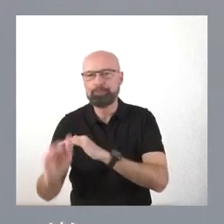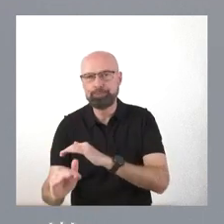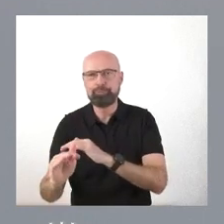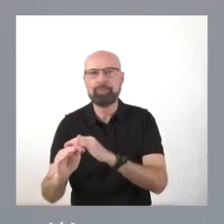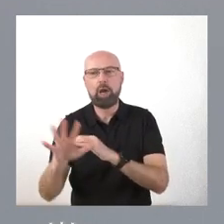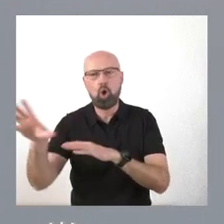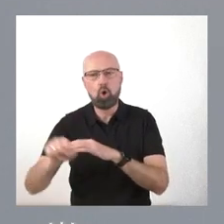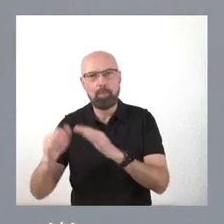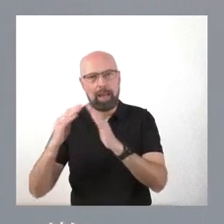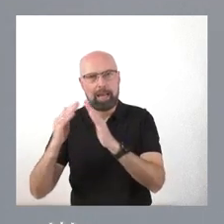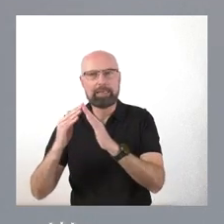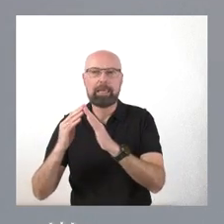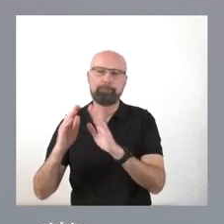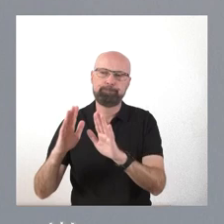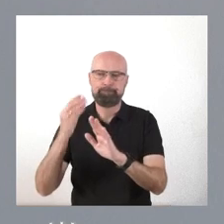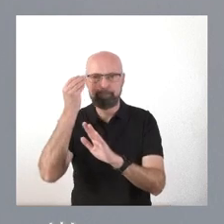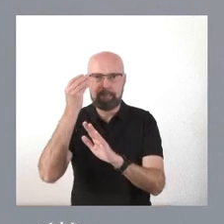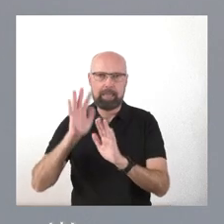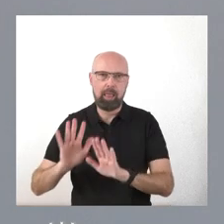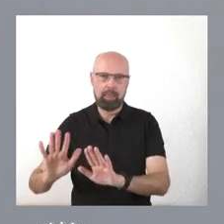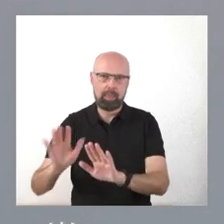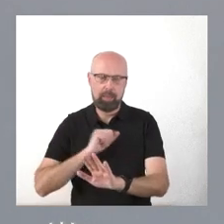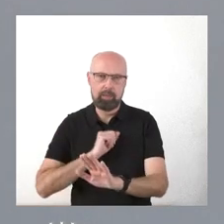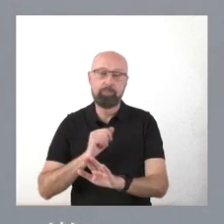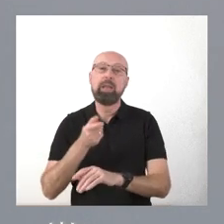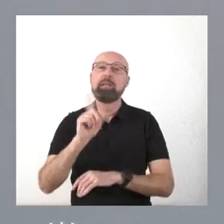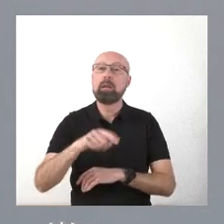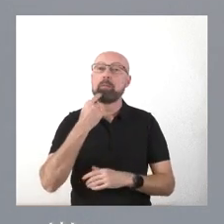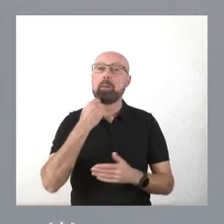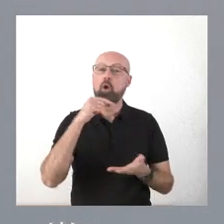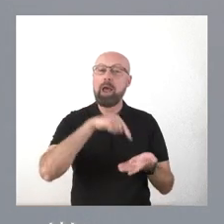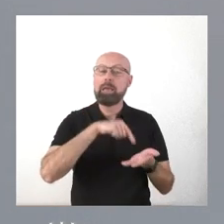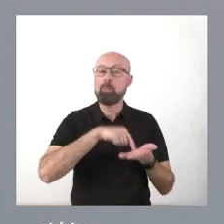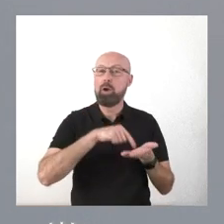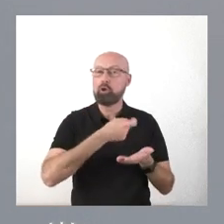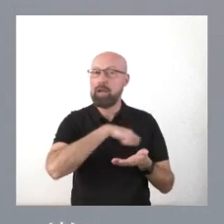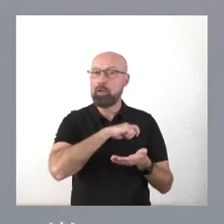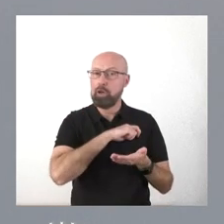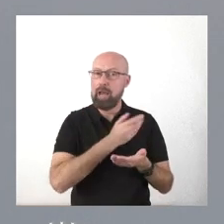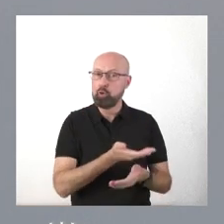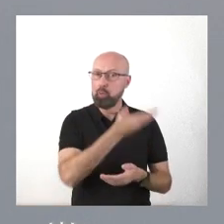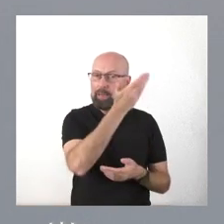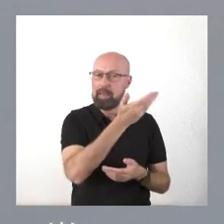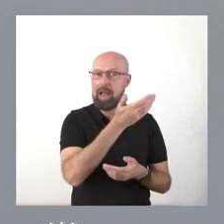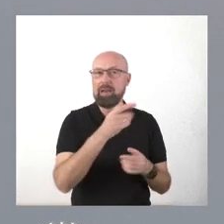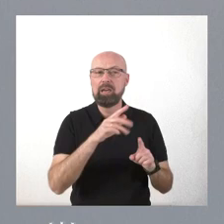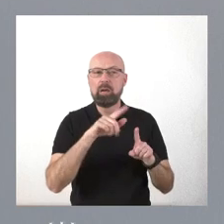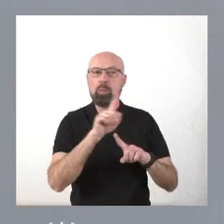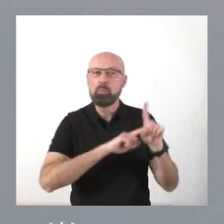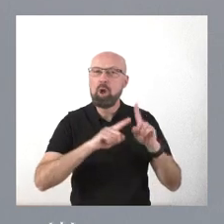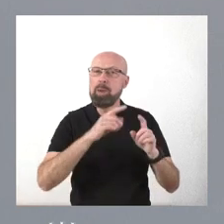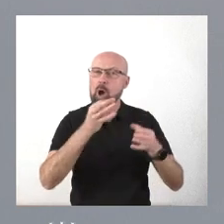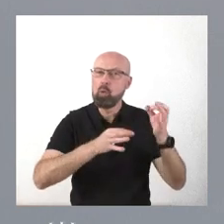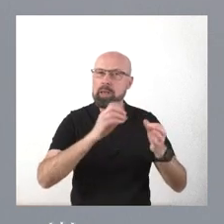Y luego, lógicamente, la subida nacional de impuestos y las inseguridades jurídicas tampoco facilitan el crecimiento